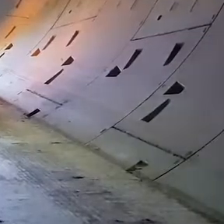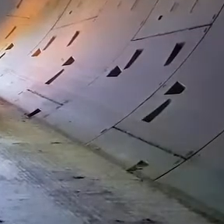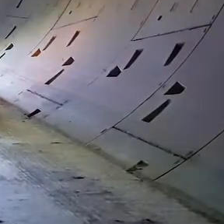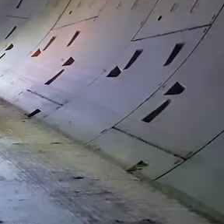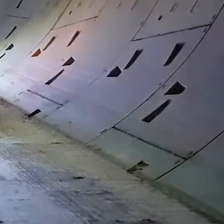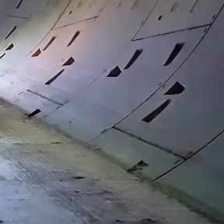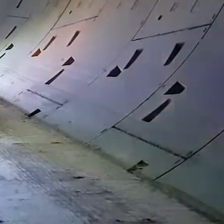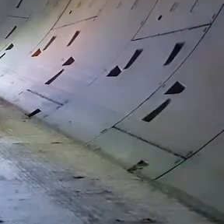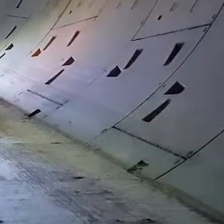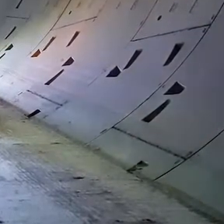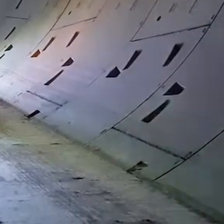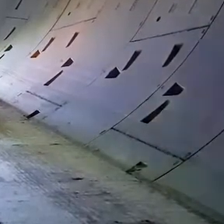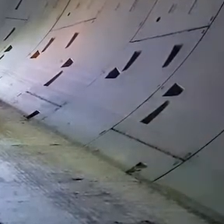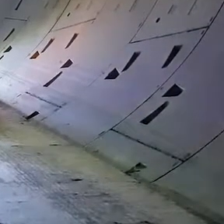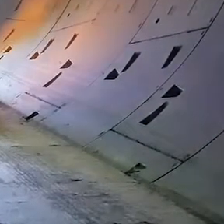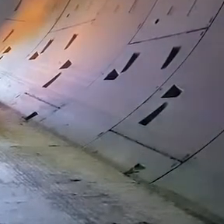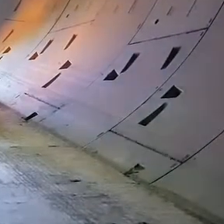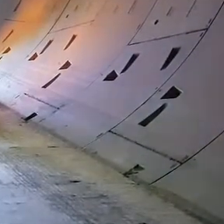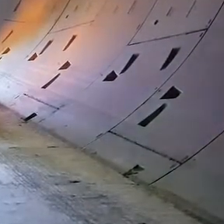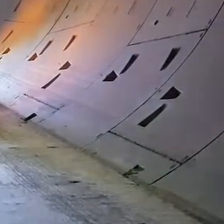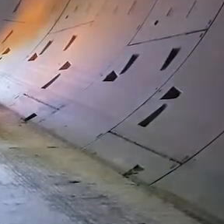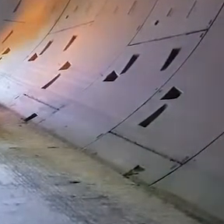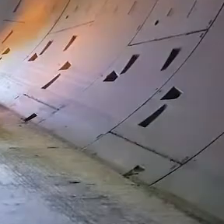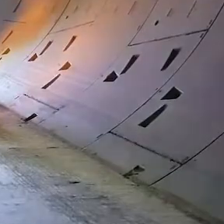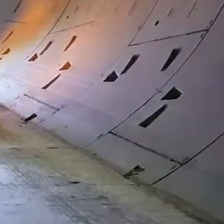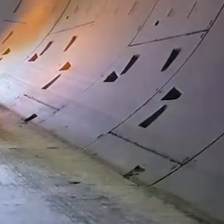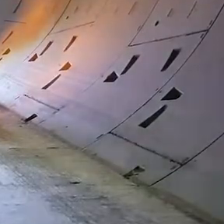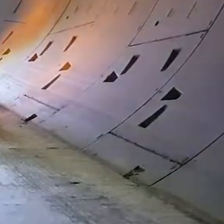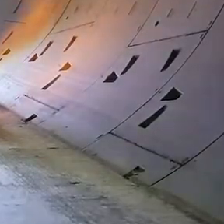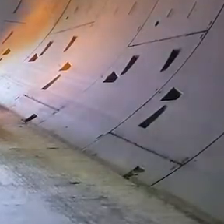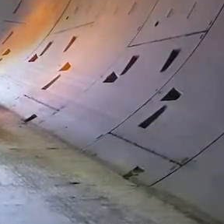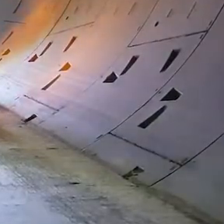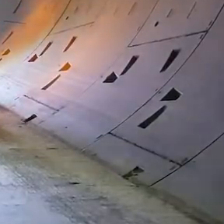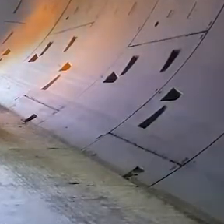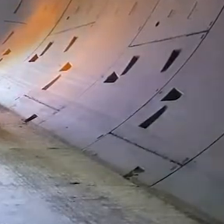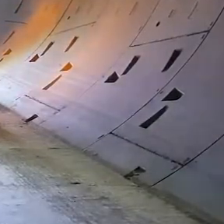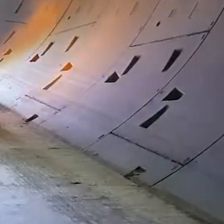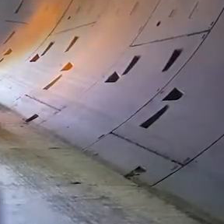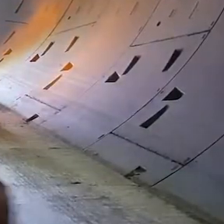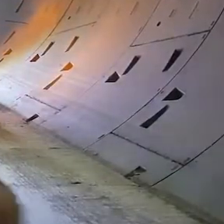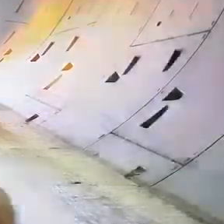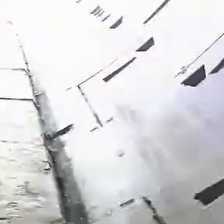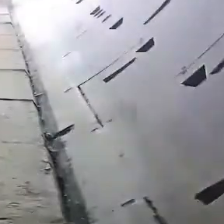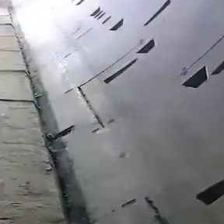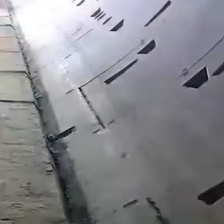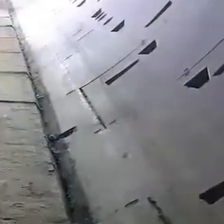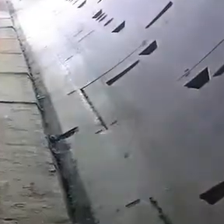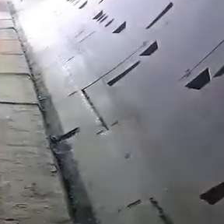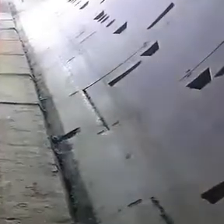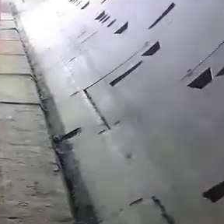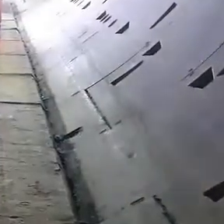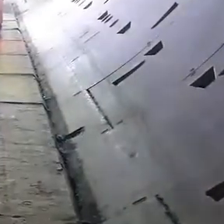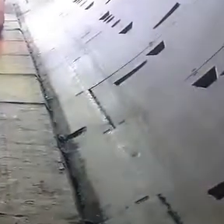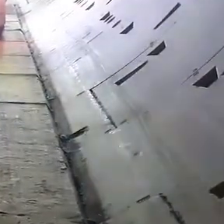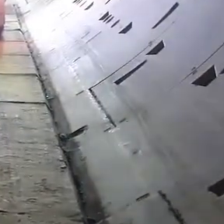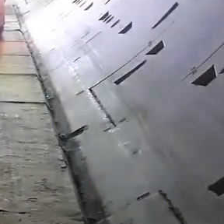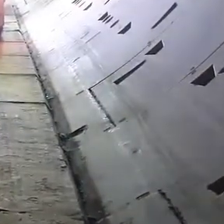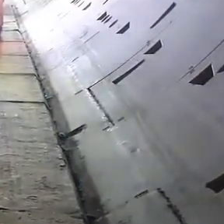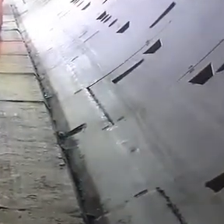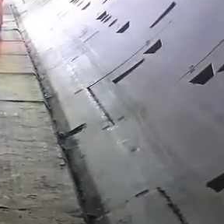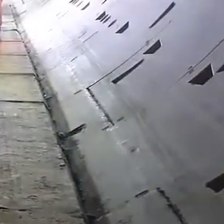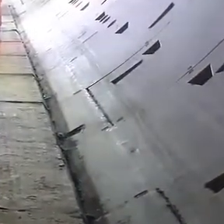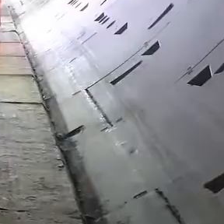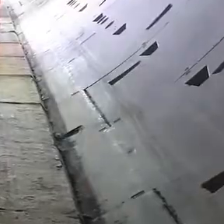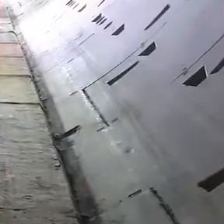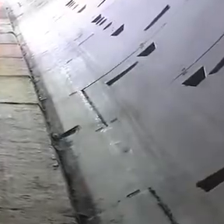instalaciones en Bitúnel. Avance 43%. Bitúnel. Se cuelan las banquetas para el acopio de materiales de